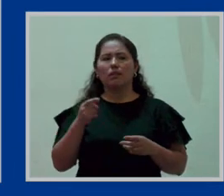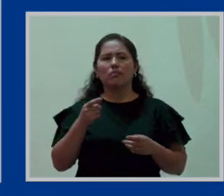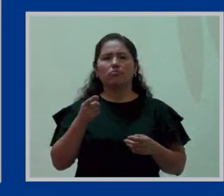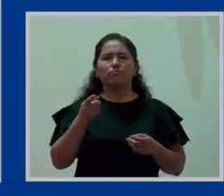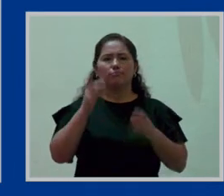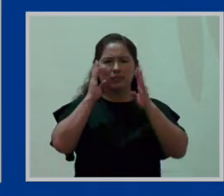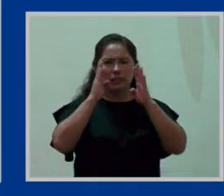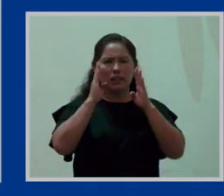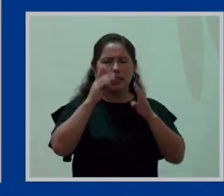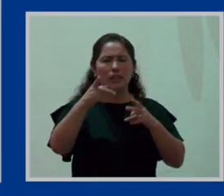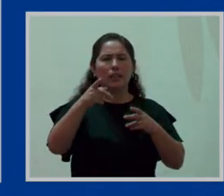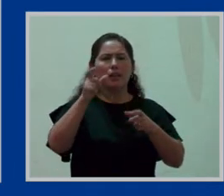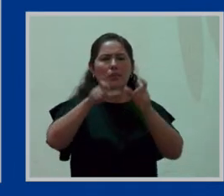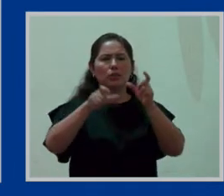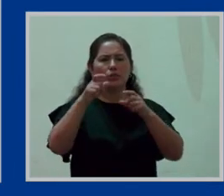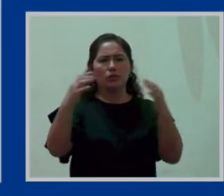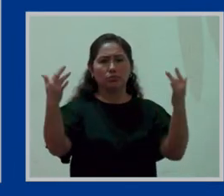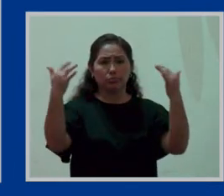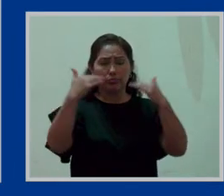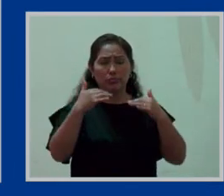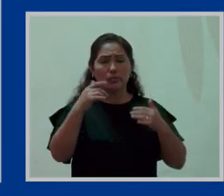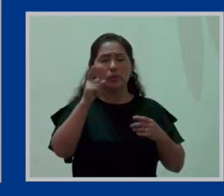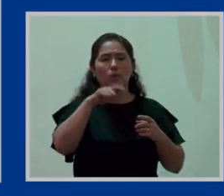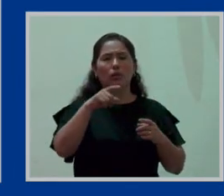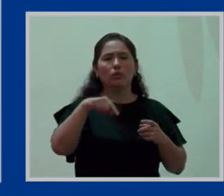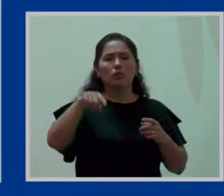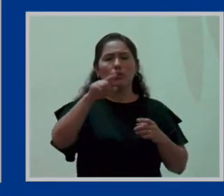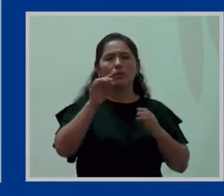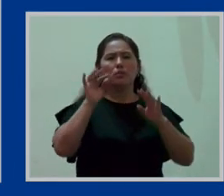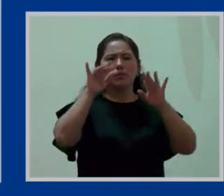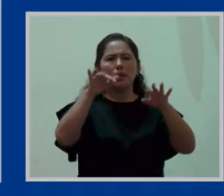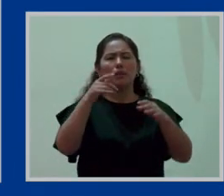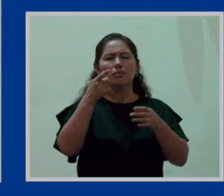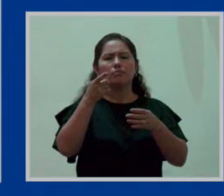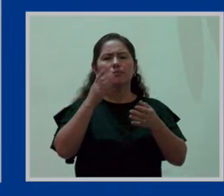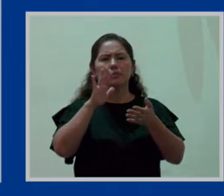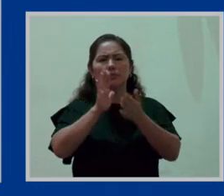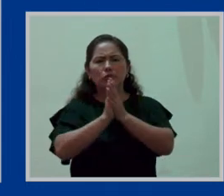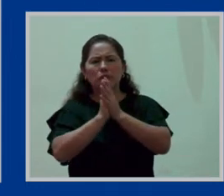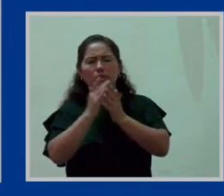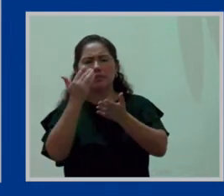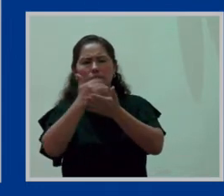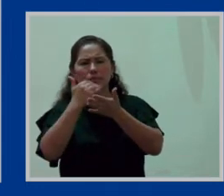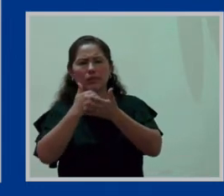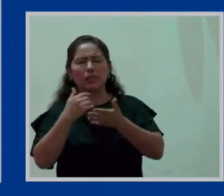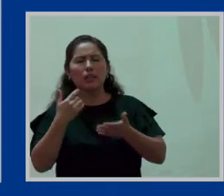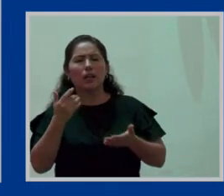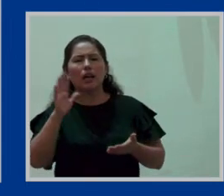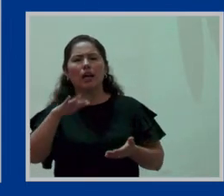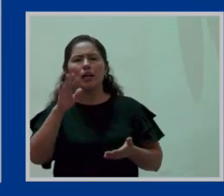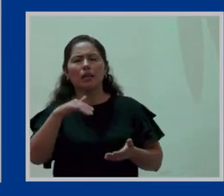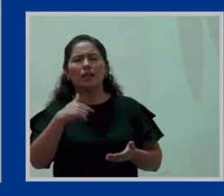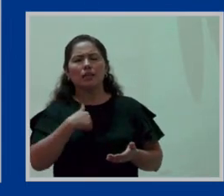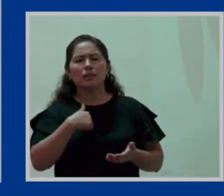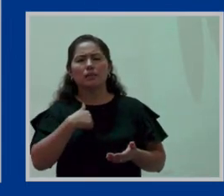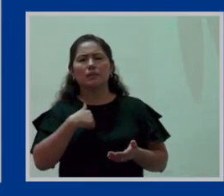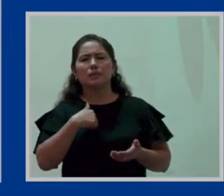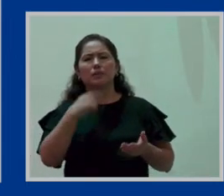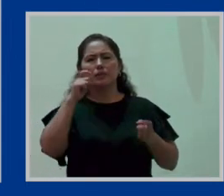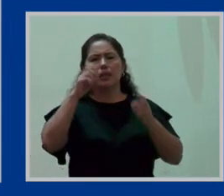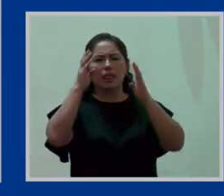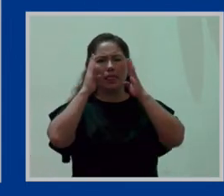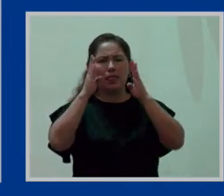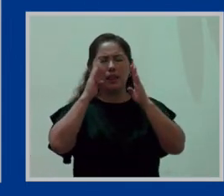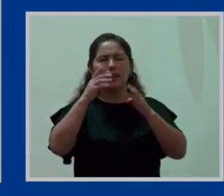fundamentalmente en el área de reclamos, cuando las madres se reincorporan y van, digamos, a atender,